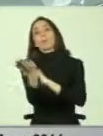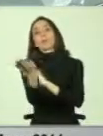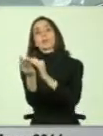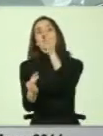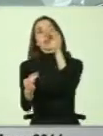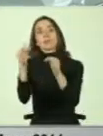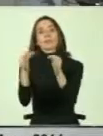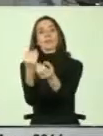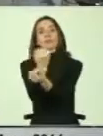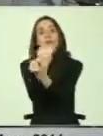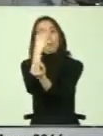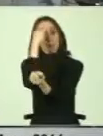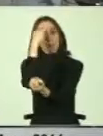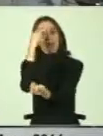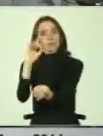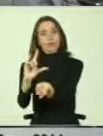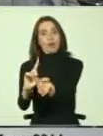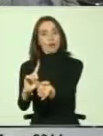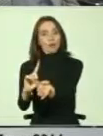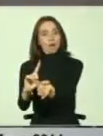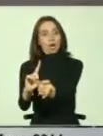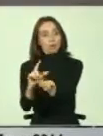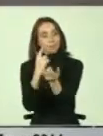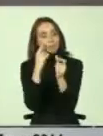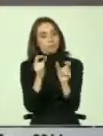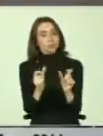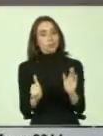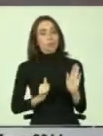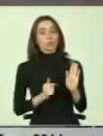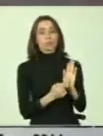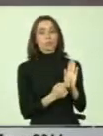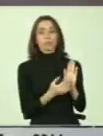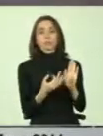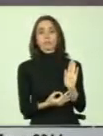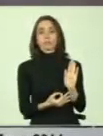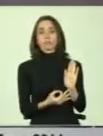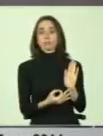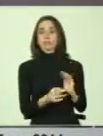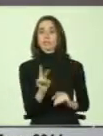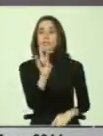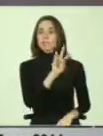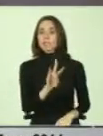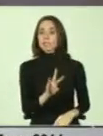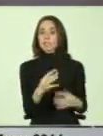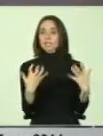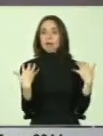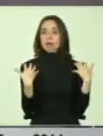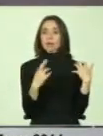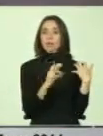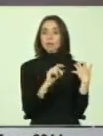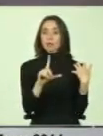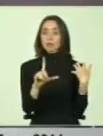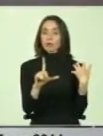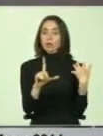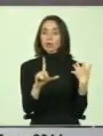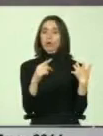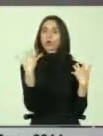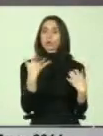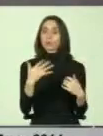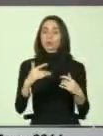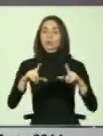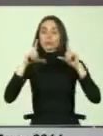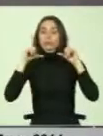tribunales de policía local y velar por este fiel cumplimiento. Creemos que Cenadis tiene un rol preponderante,